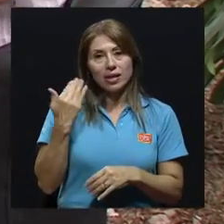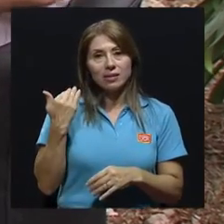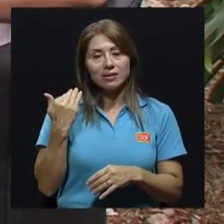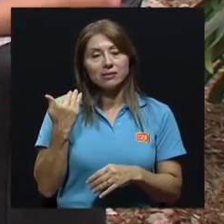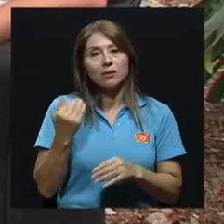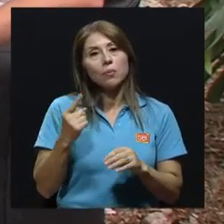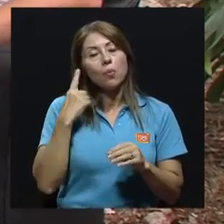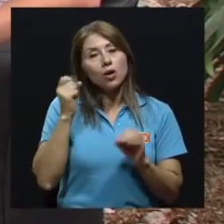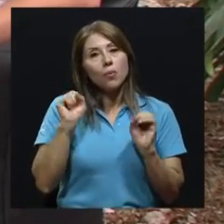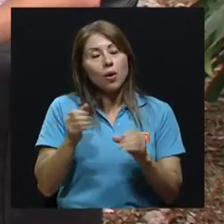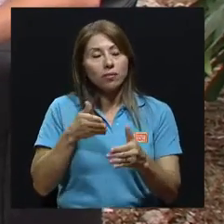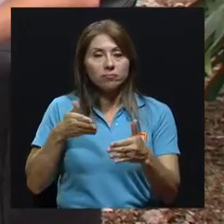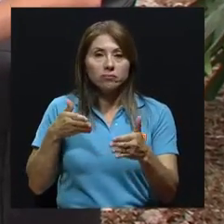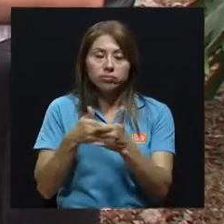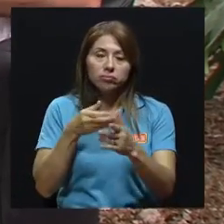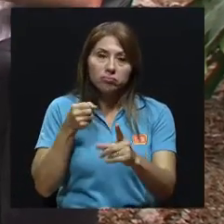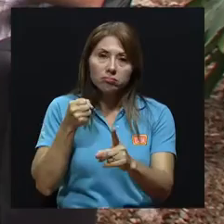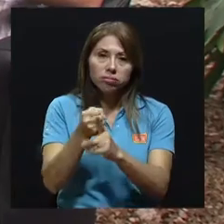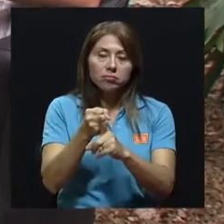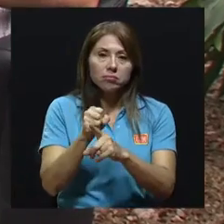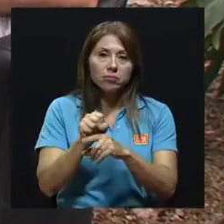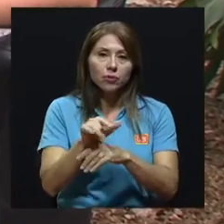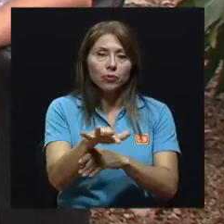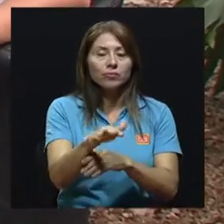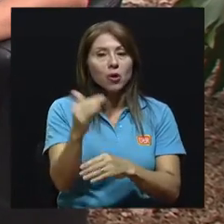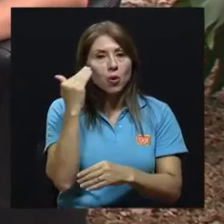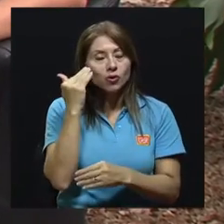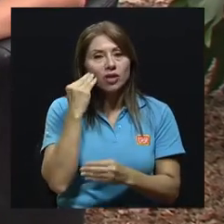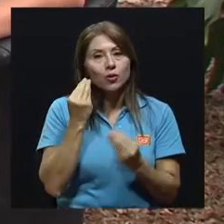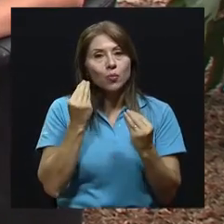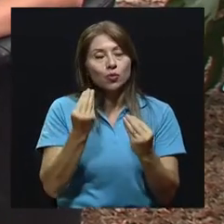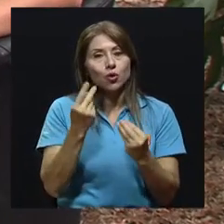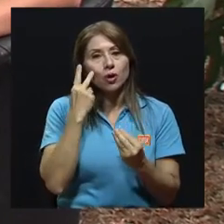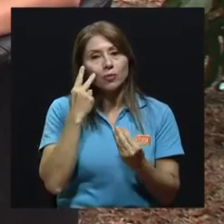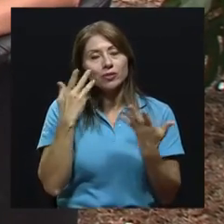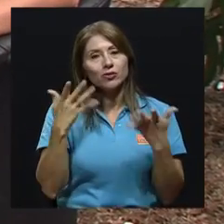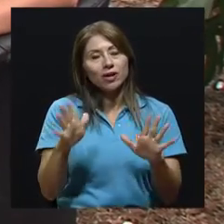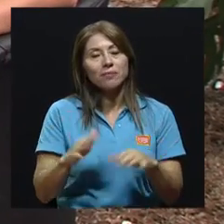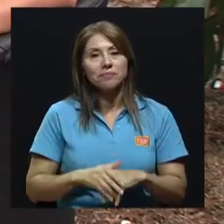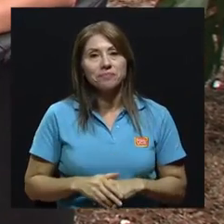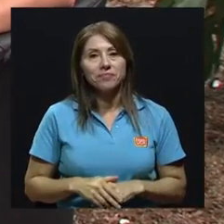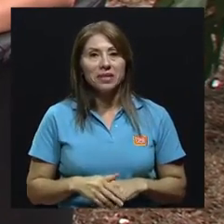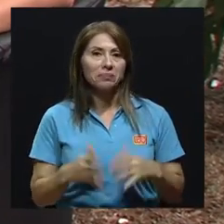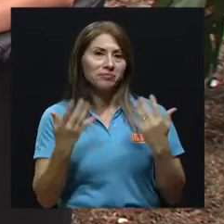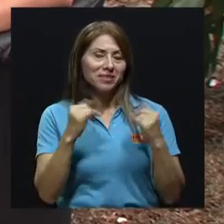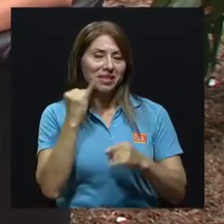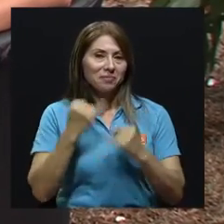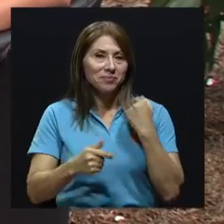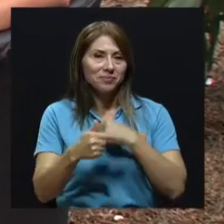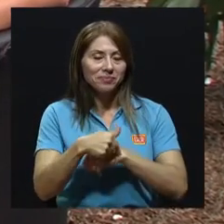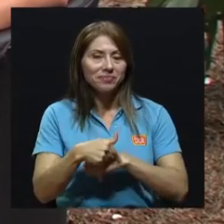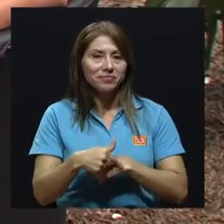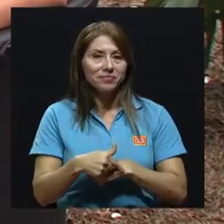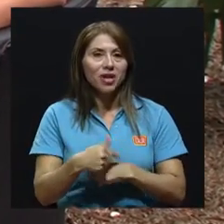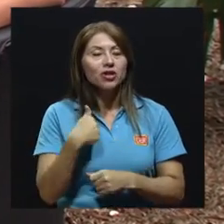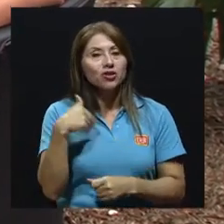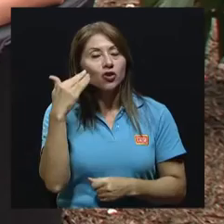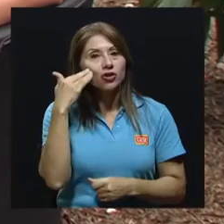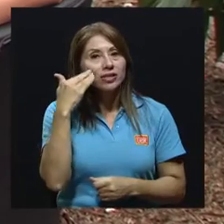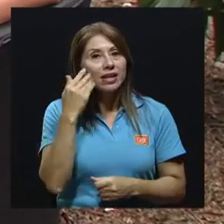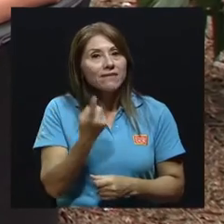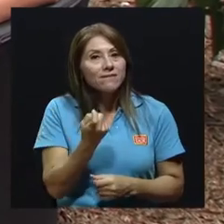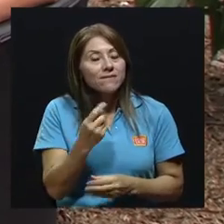impacto mayor conociendo un poco de lo que hemos visto en los inventarios. Félix, el tiempo nos ganó en esta conversación,